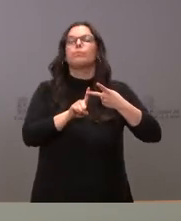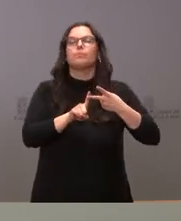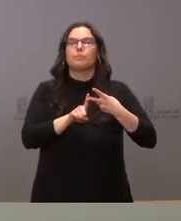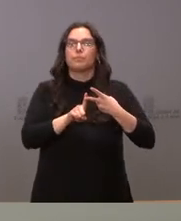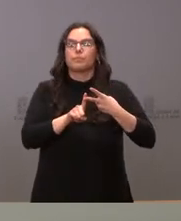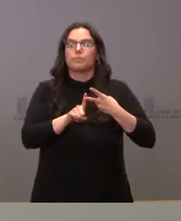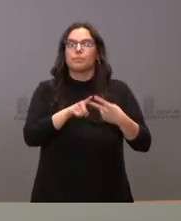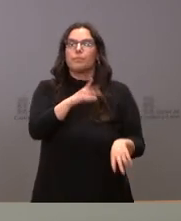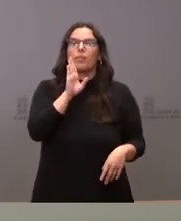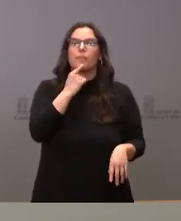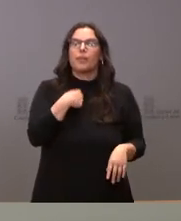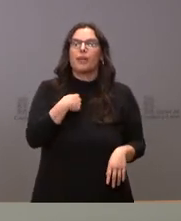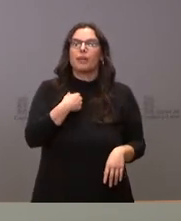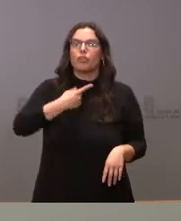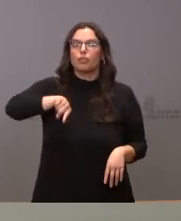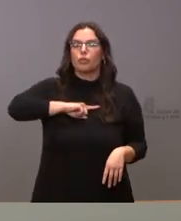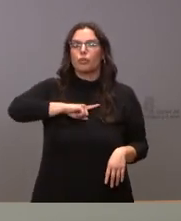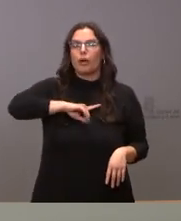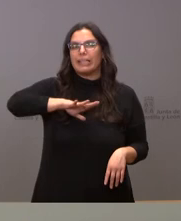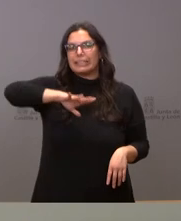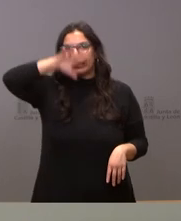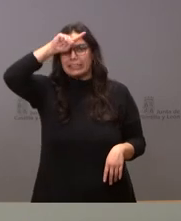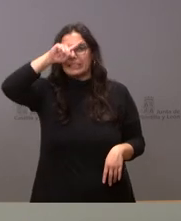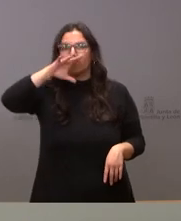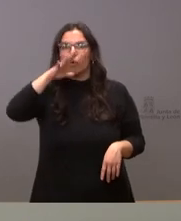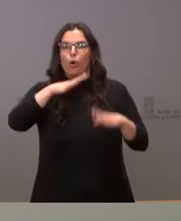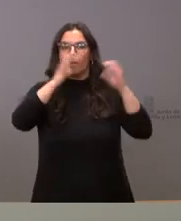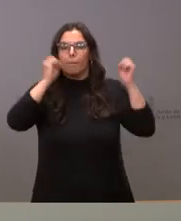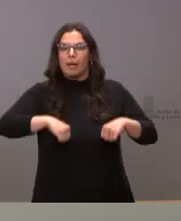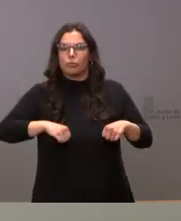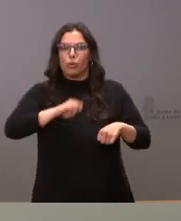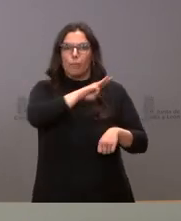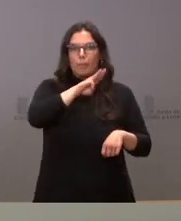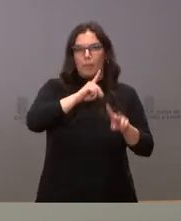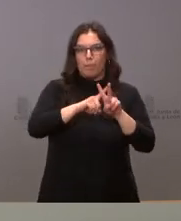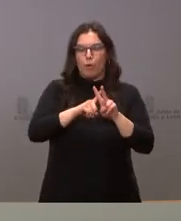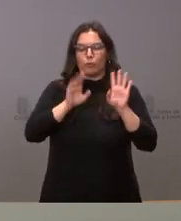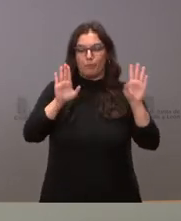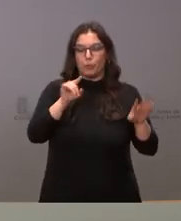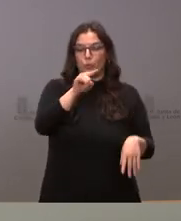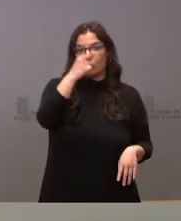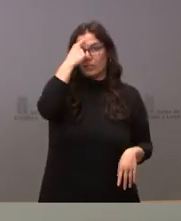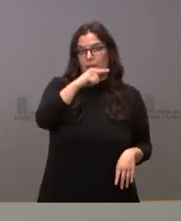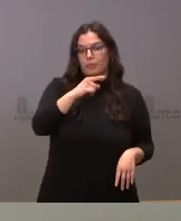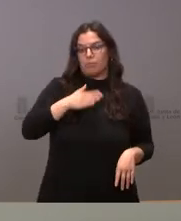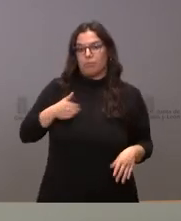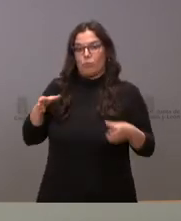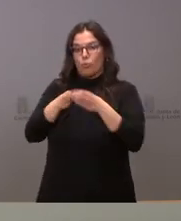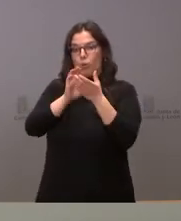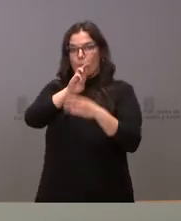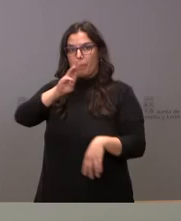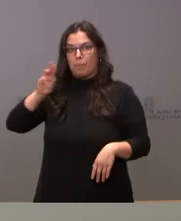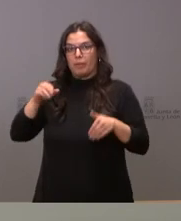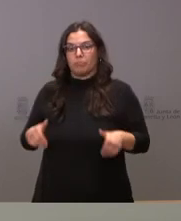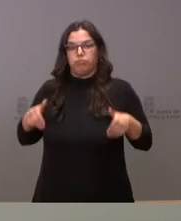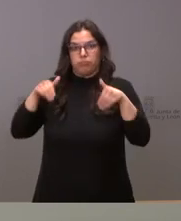me decía si nos arrepentíamos del pacto que se ha formalizado bueno usted sabe que el Partido Popular se presentó a las elecciones